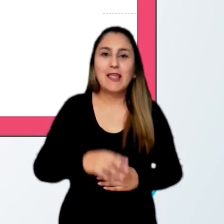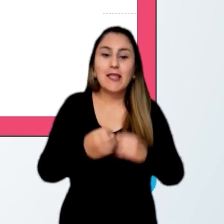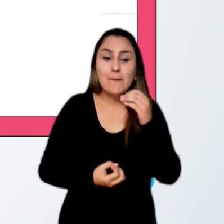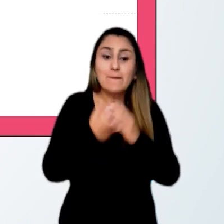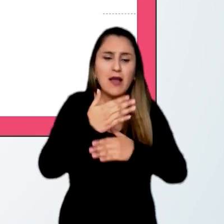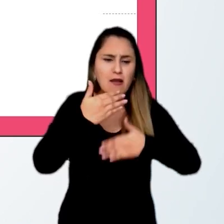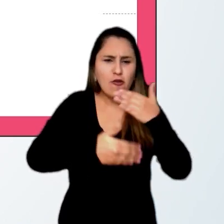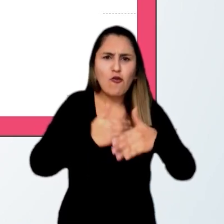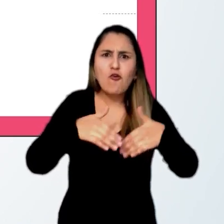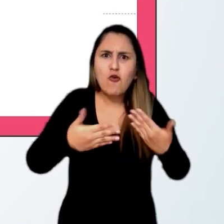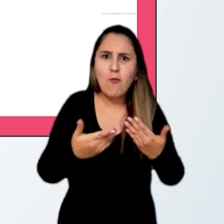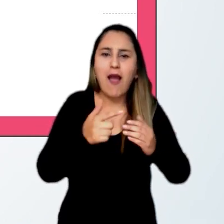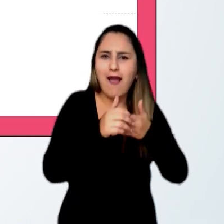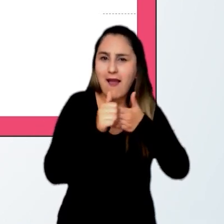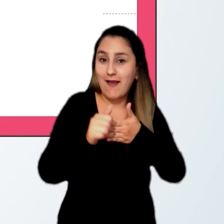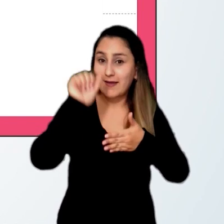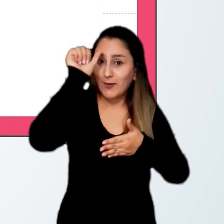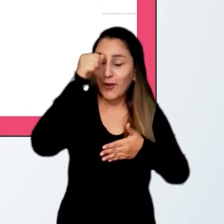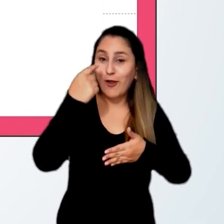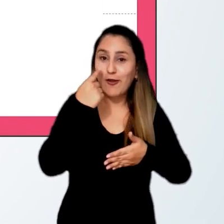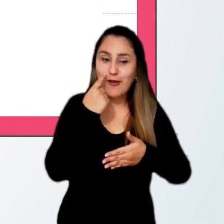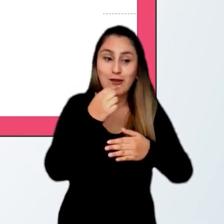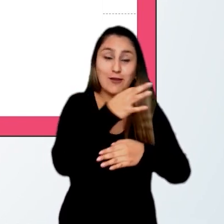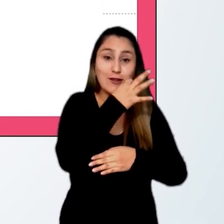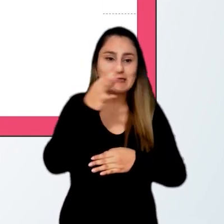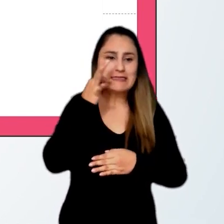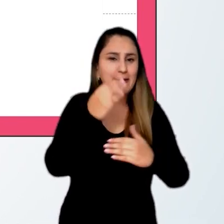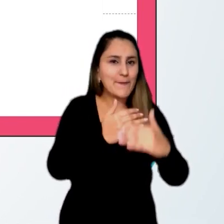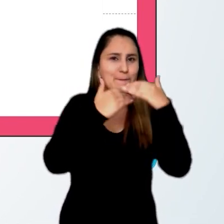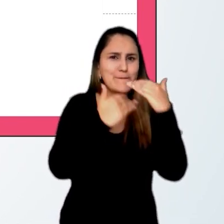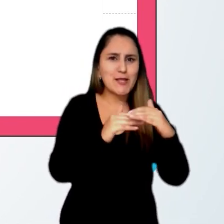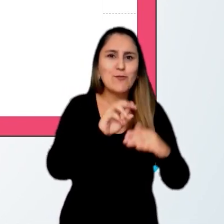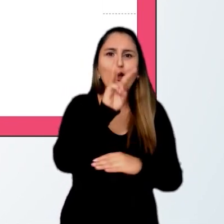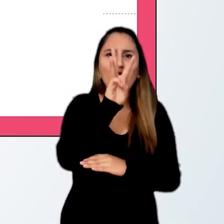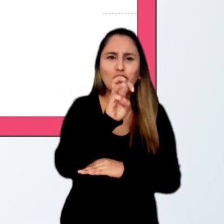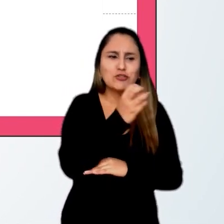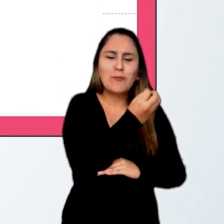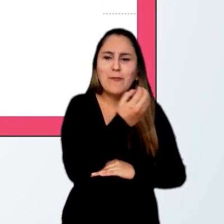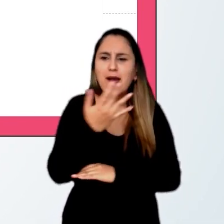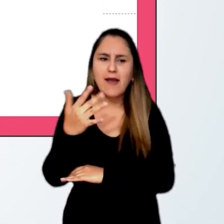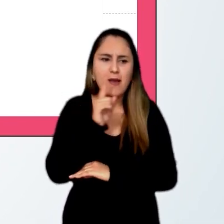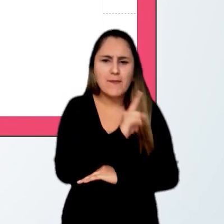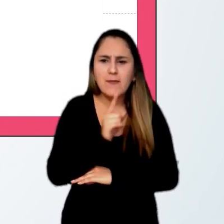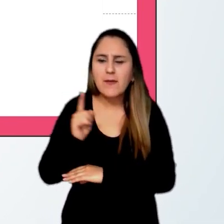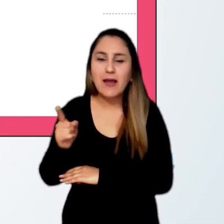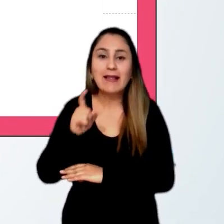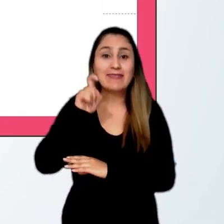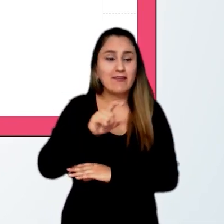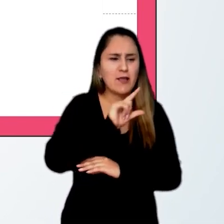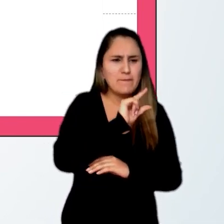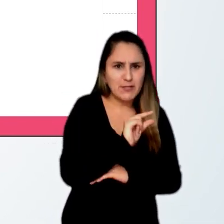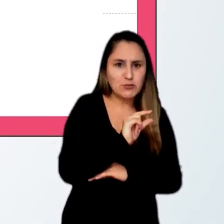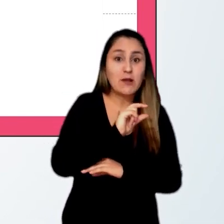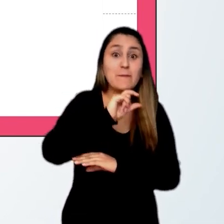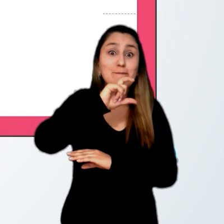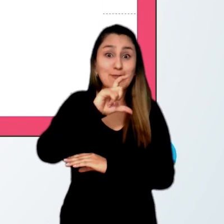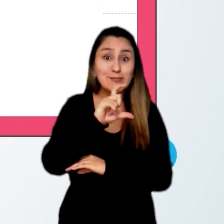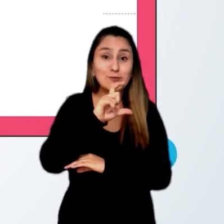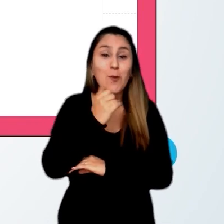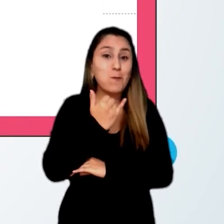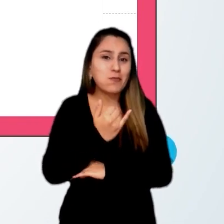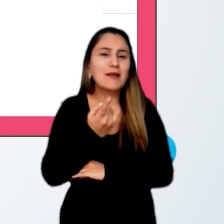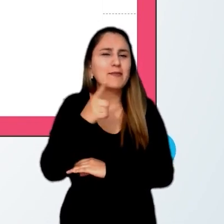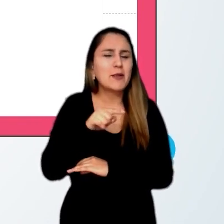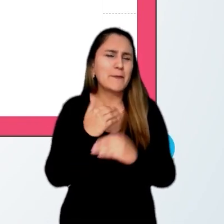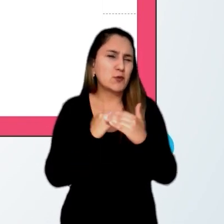indicaciones. Recuerde que su contraseña debe ser de mínimo ocho caracteres y debe contener minúsculas, mayúsculas,